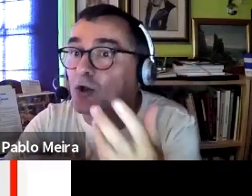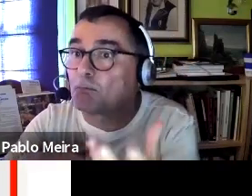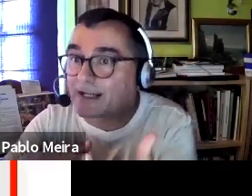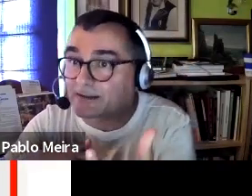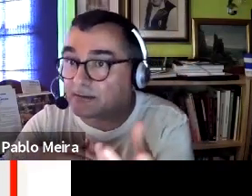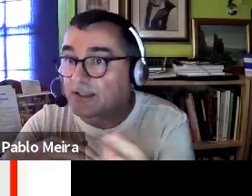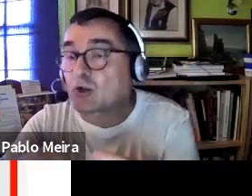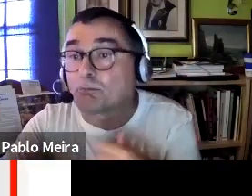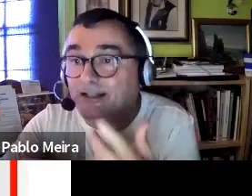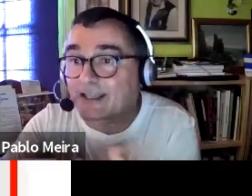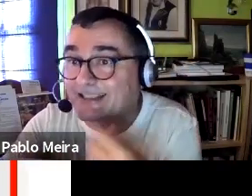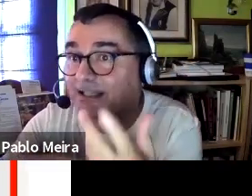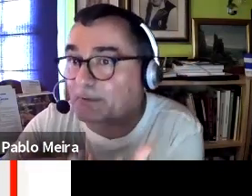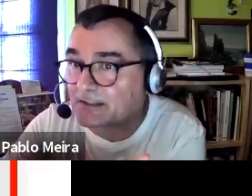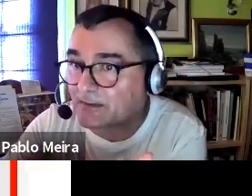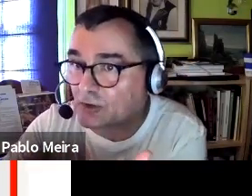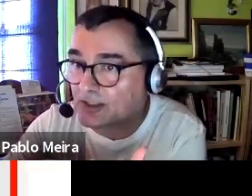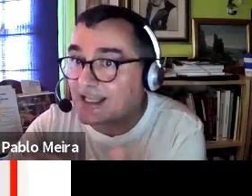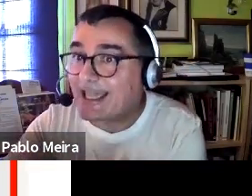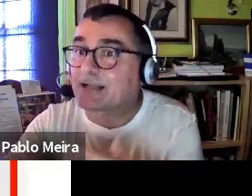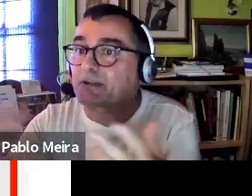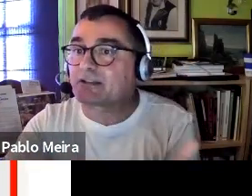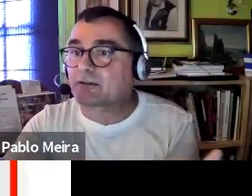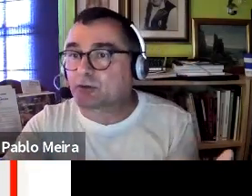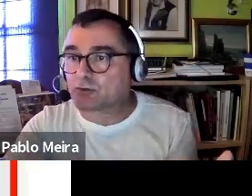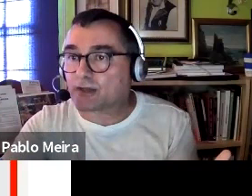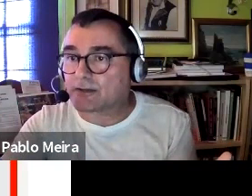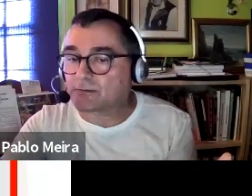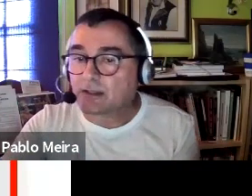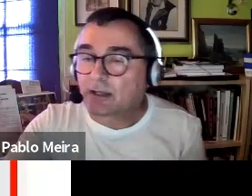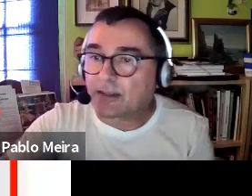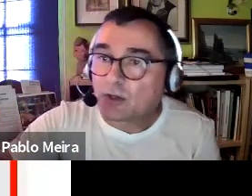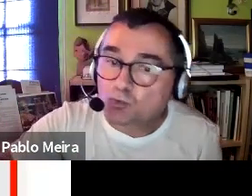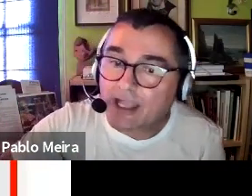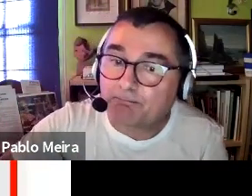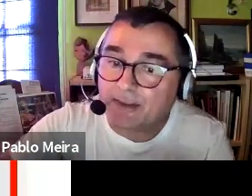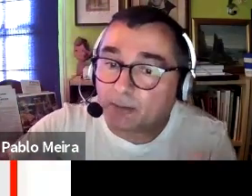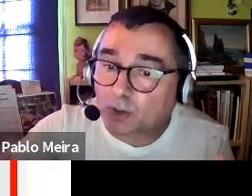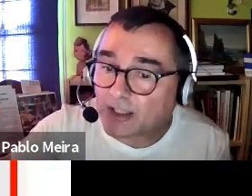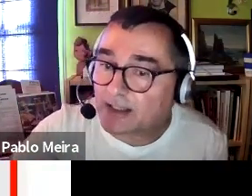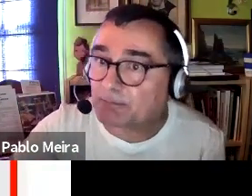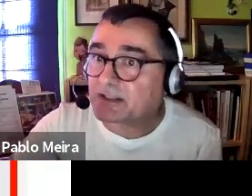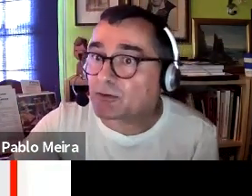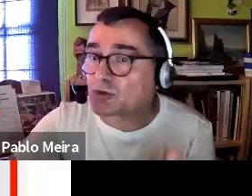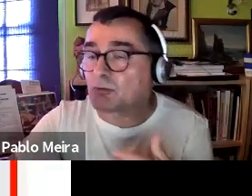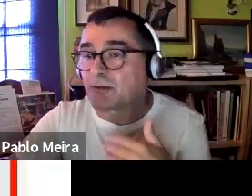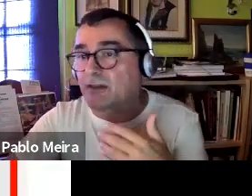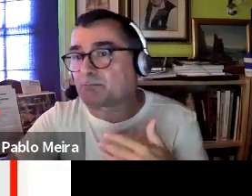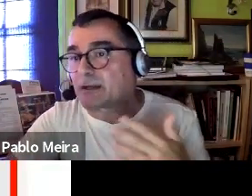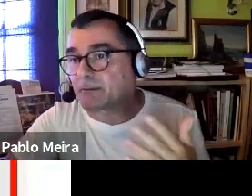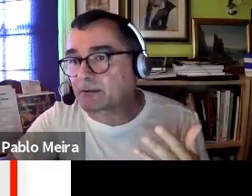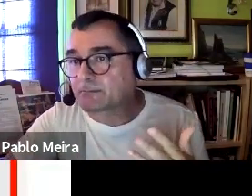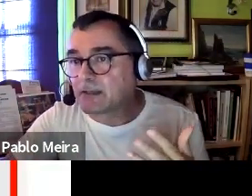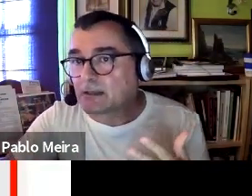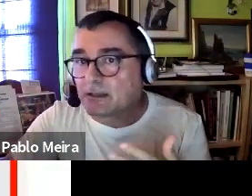configuran y se comparten, se convierten en esas representaciones en representaciones sociales. Hay una epidemiología de las representaciones como